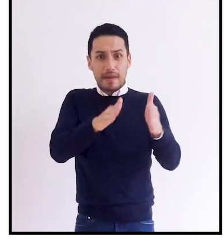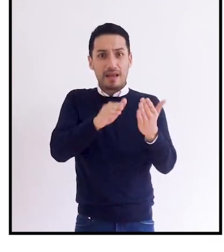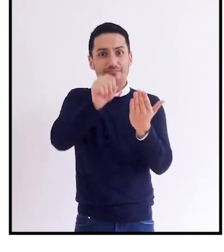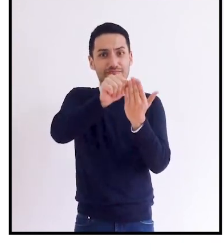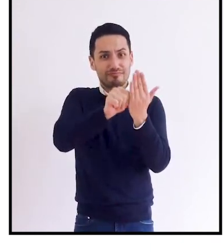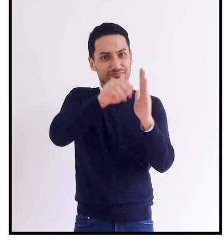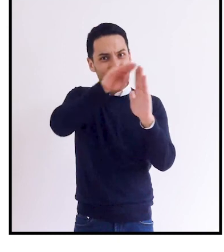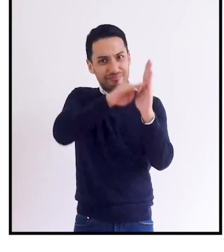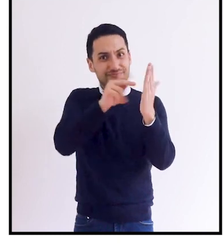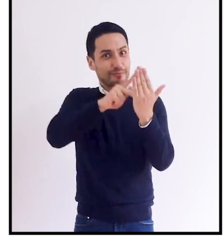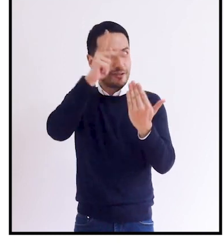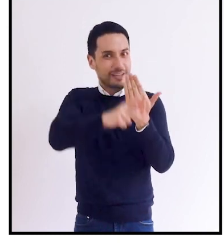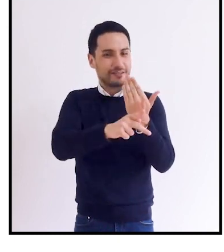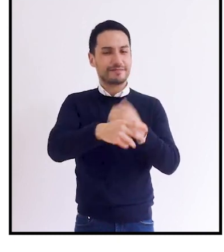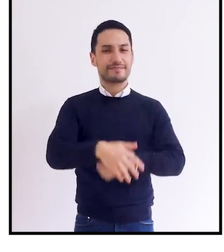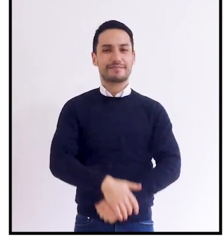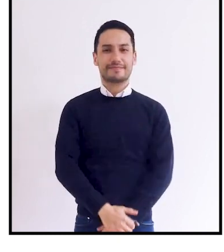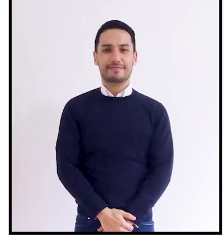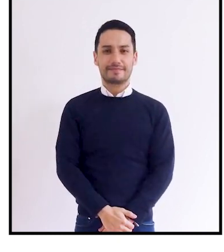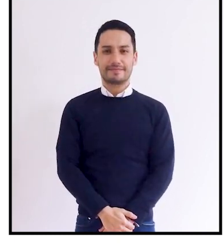programas y proyectos.